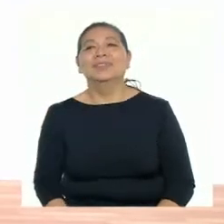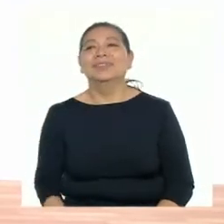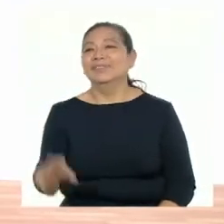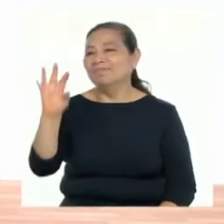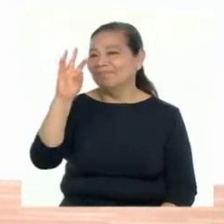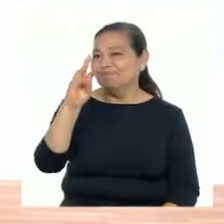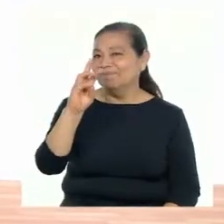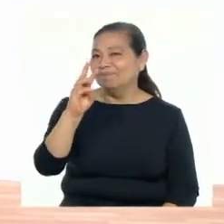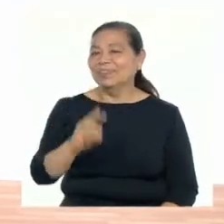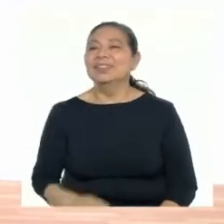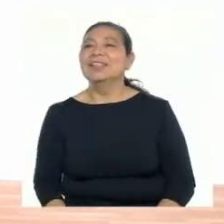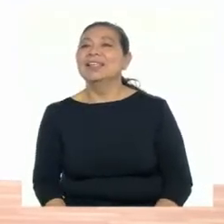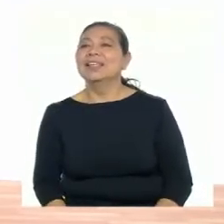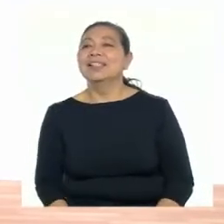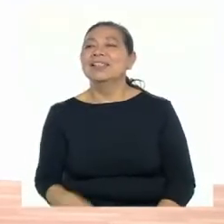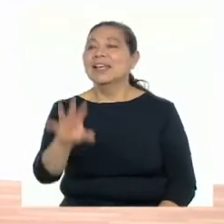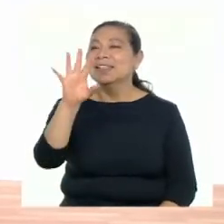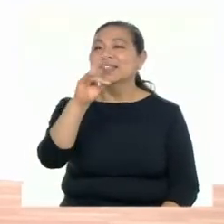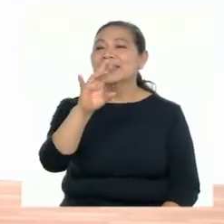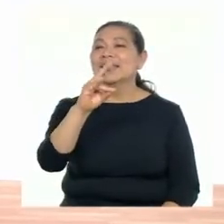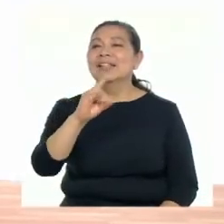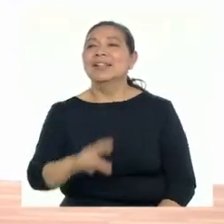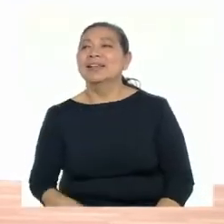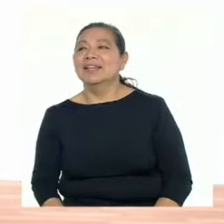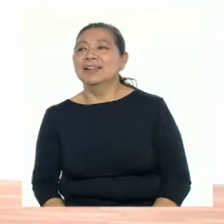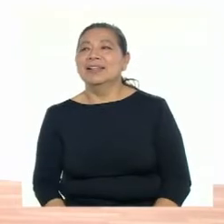¡Seis! ¡Dos más! ¡Siete!